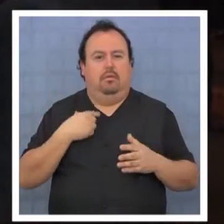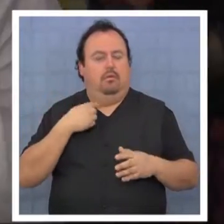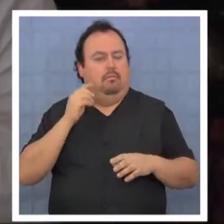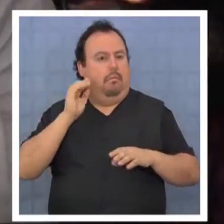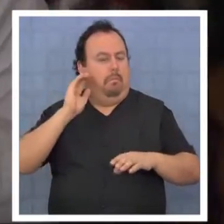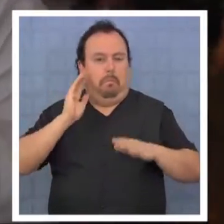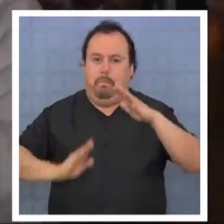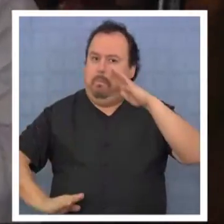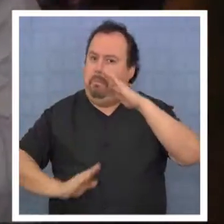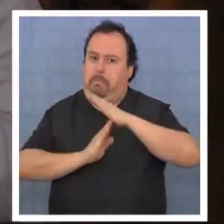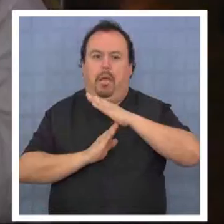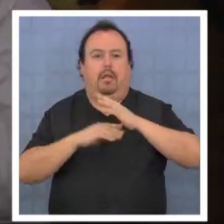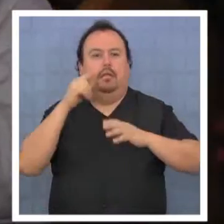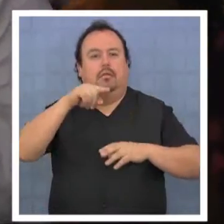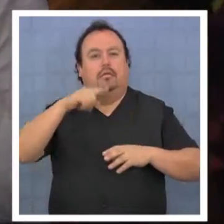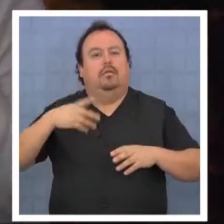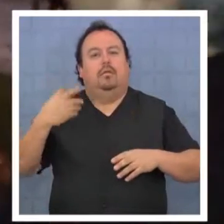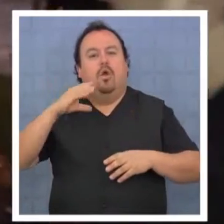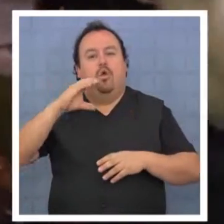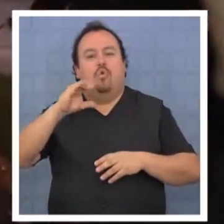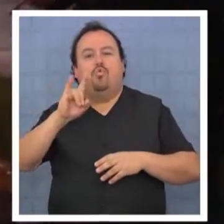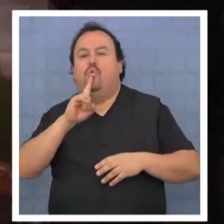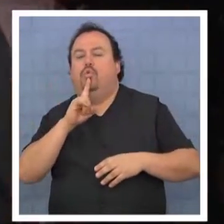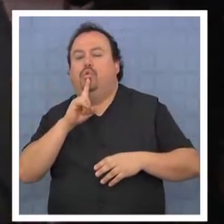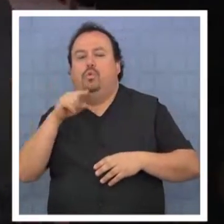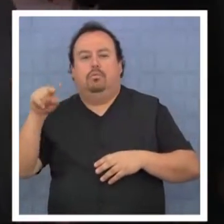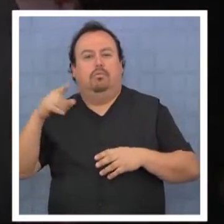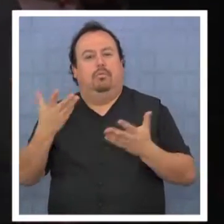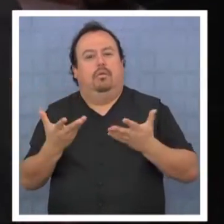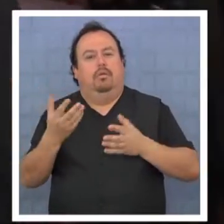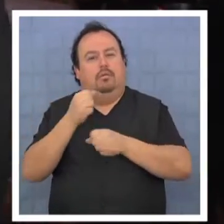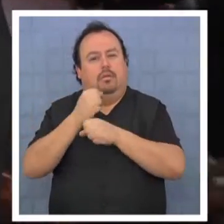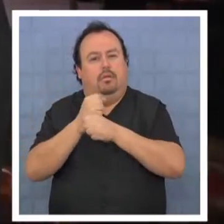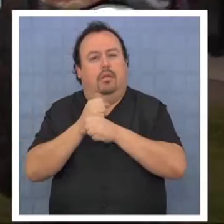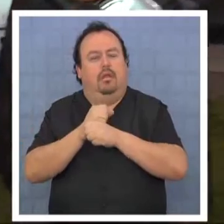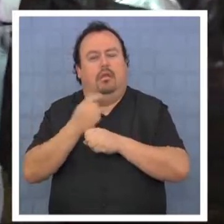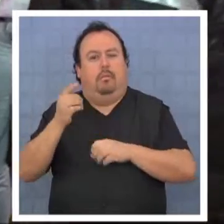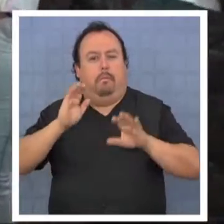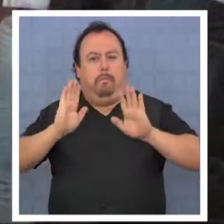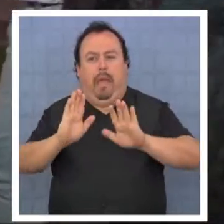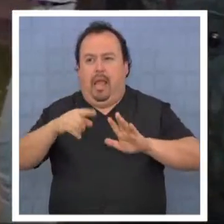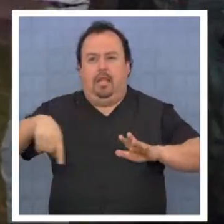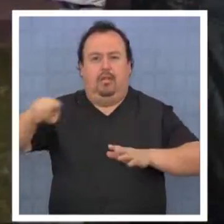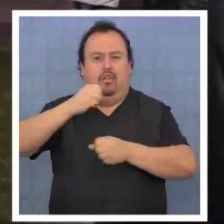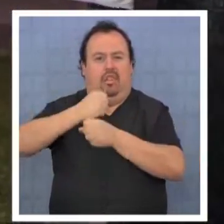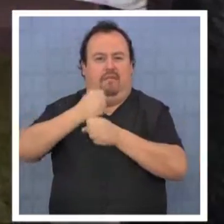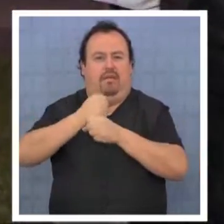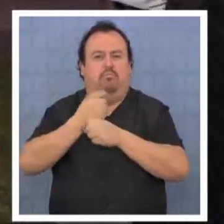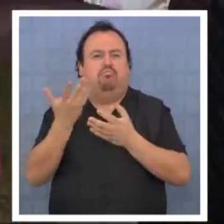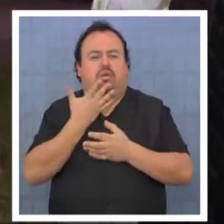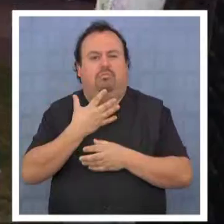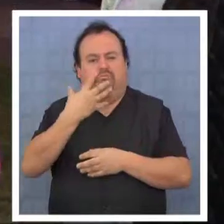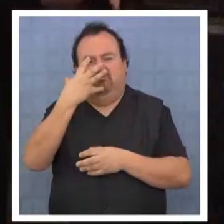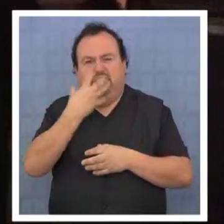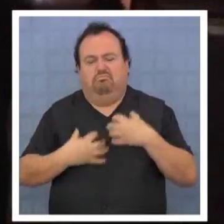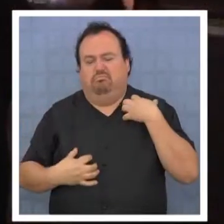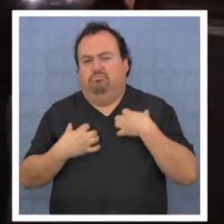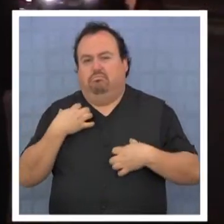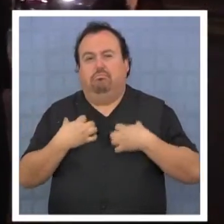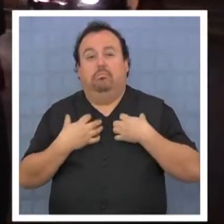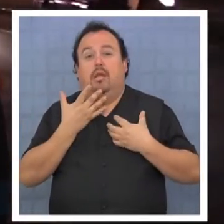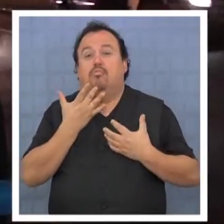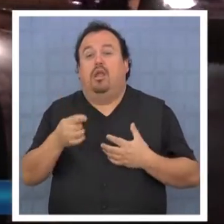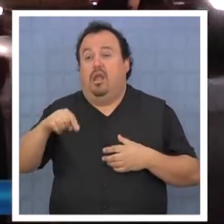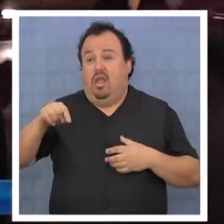si bien fue hecha por la Central Unitaria de Trabajadores, encuentra apoyo en el descontento que existe en la ciudadanía. Lo que hoy día está